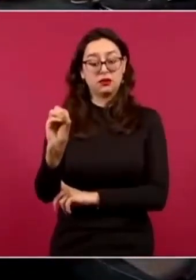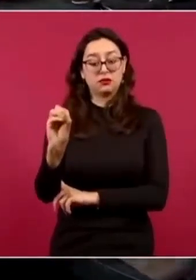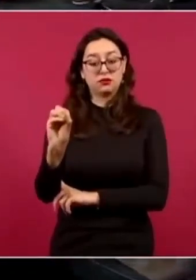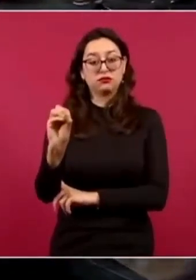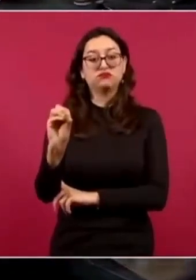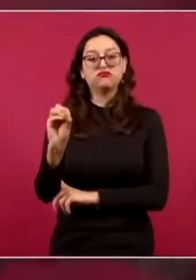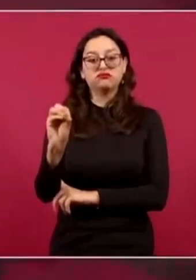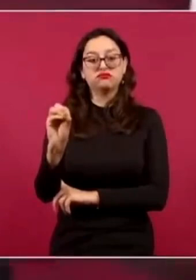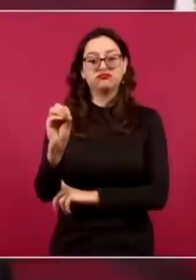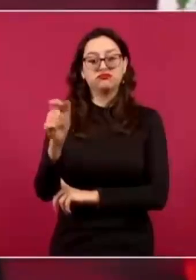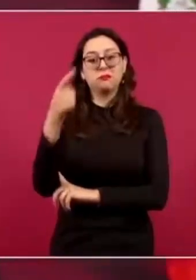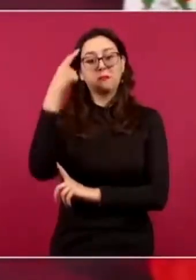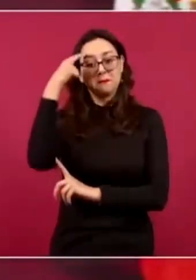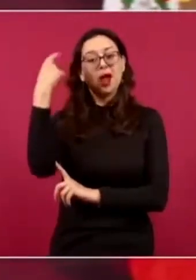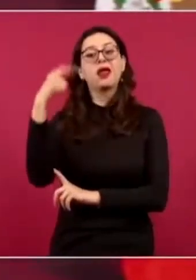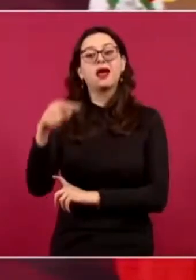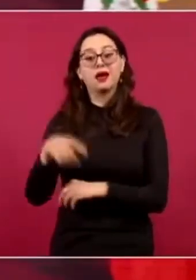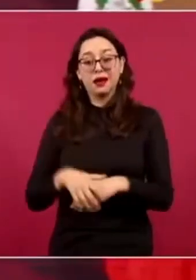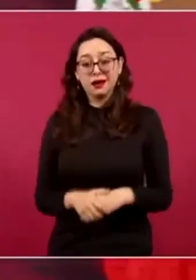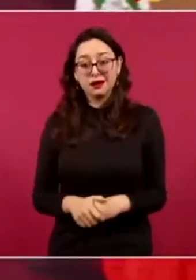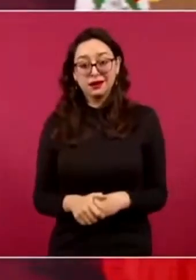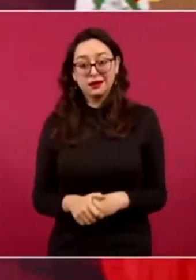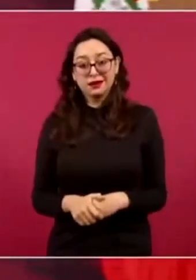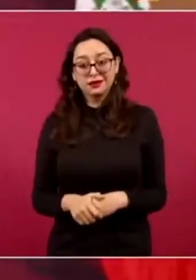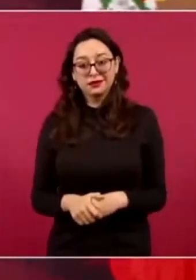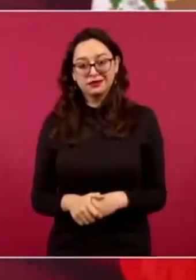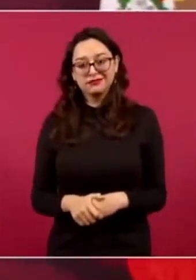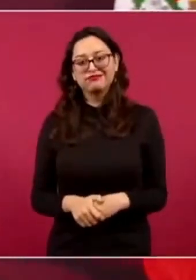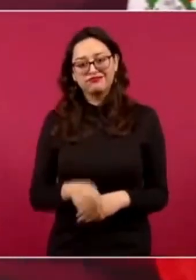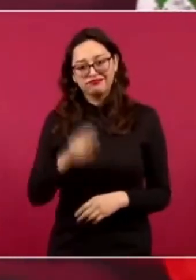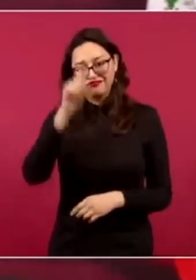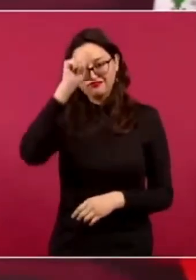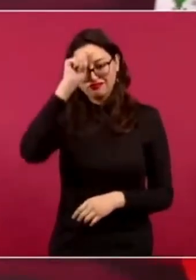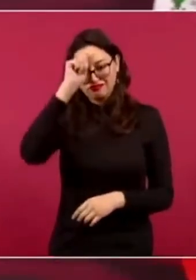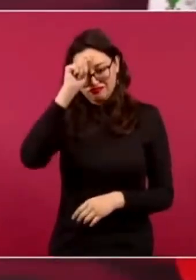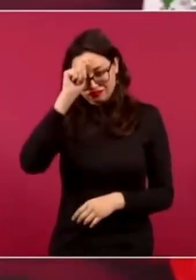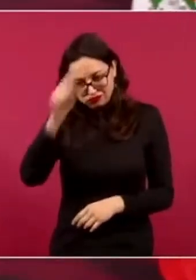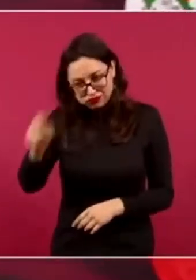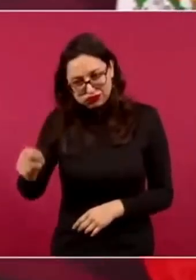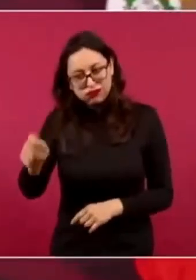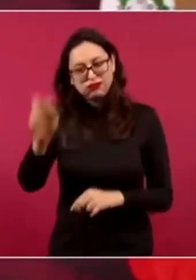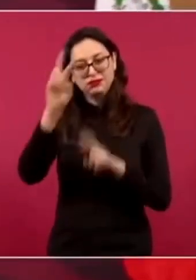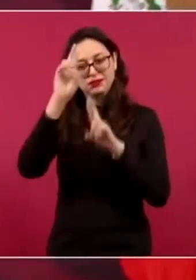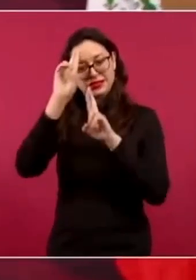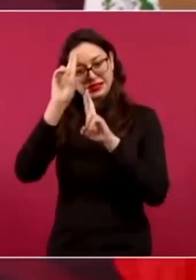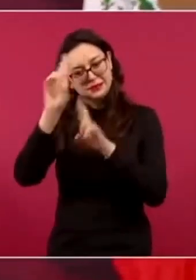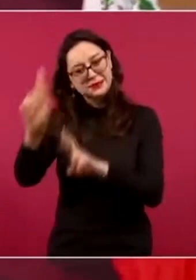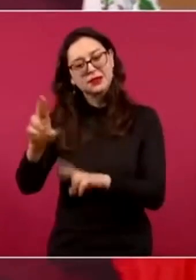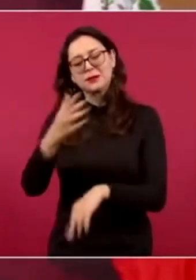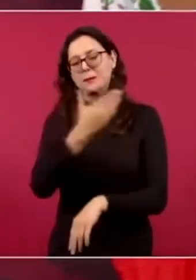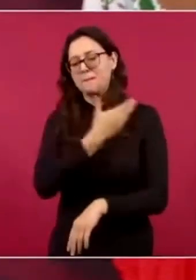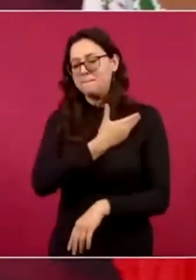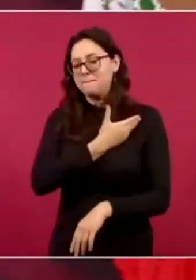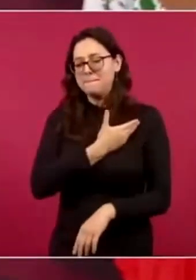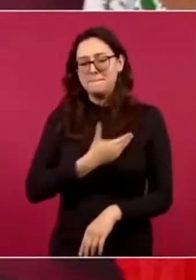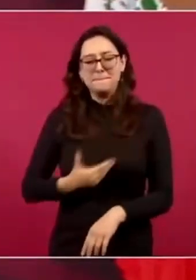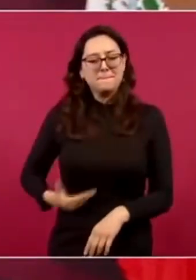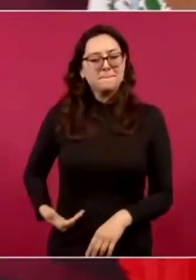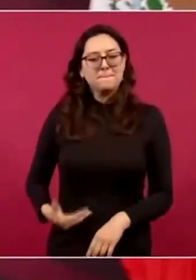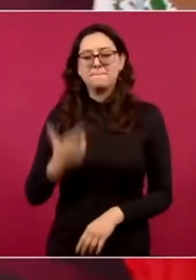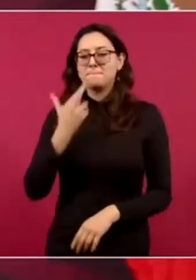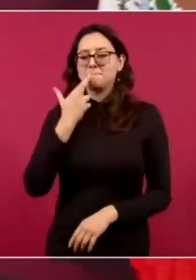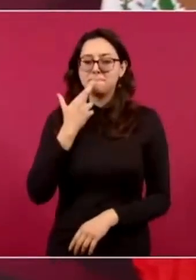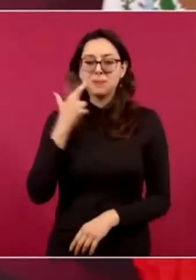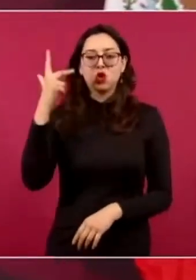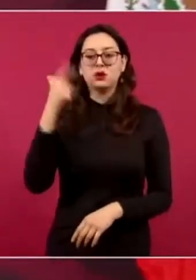a hacer un homenaje al mejor presidente que ha habido en la historia de nuestro país Benito Juárez